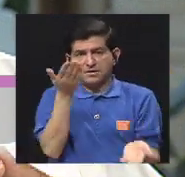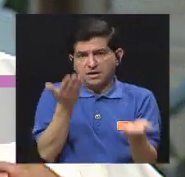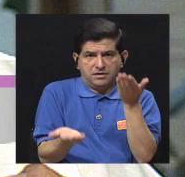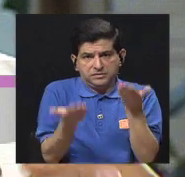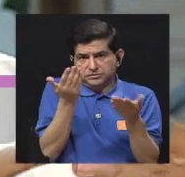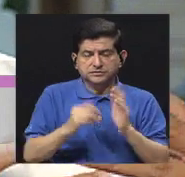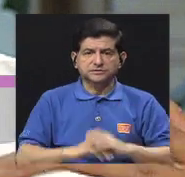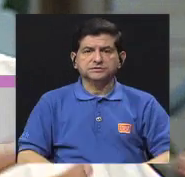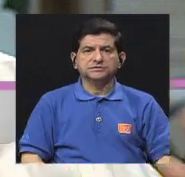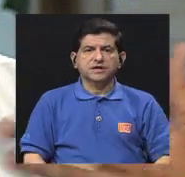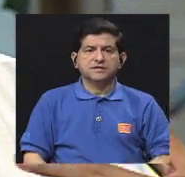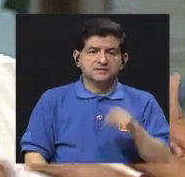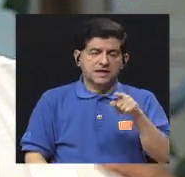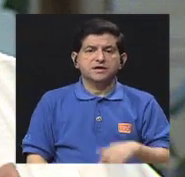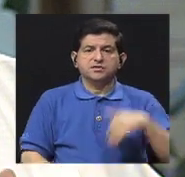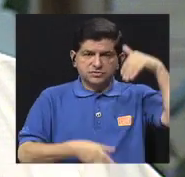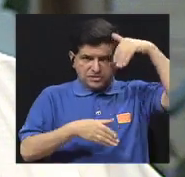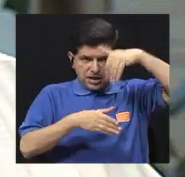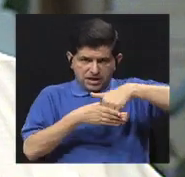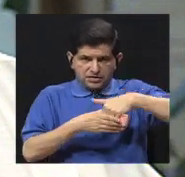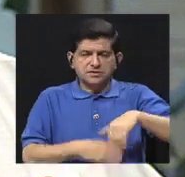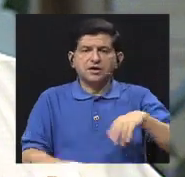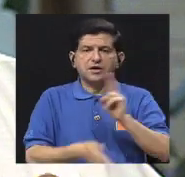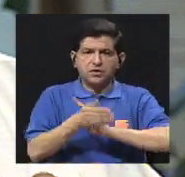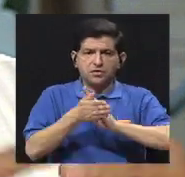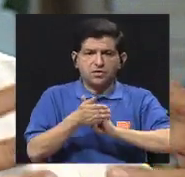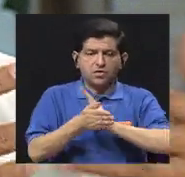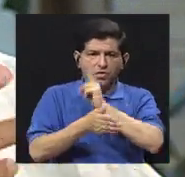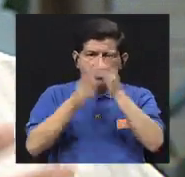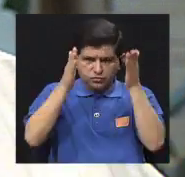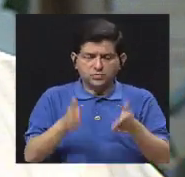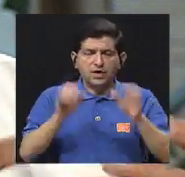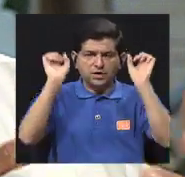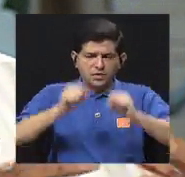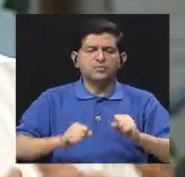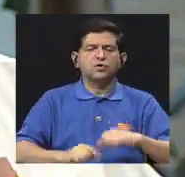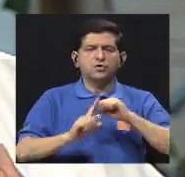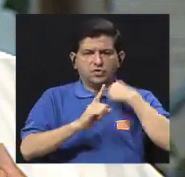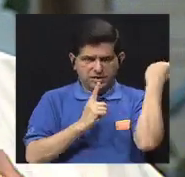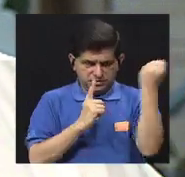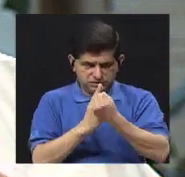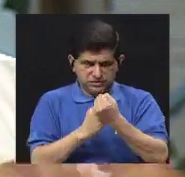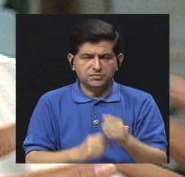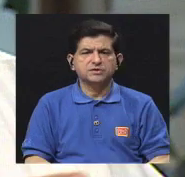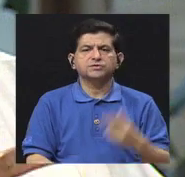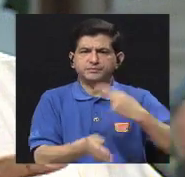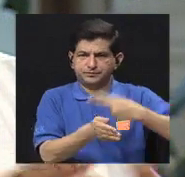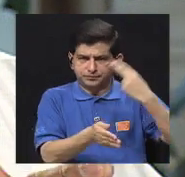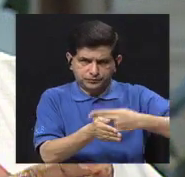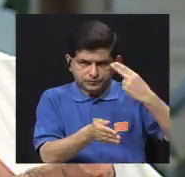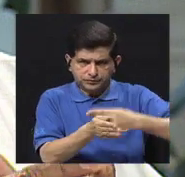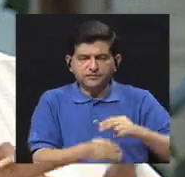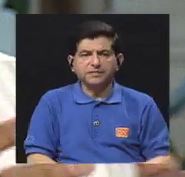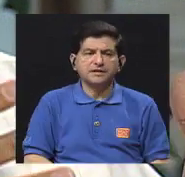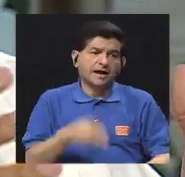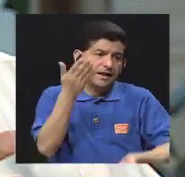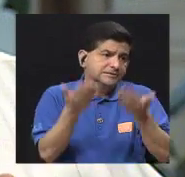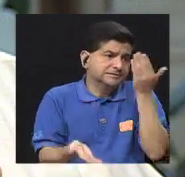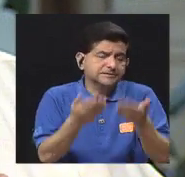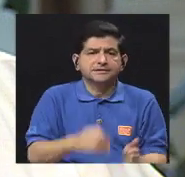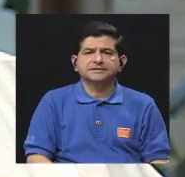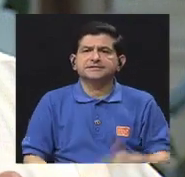clientes internos, para poder conllevar las situaciones que un hospital sobre